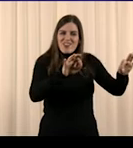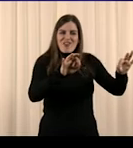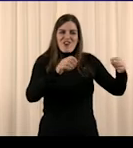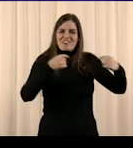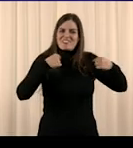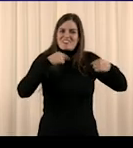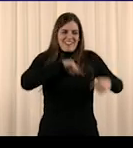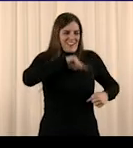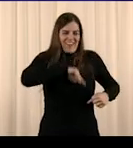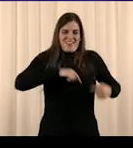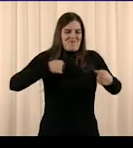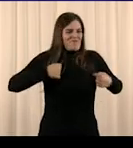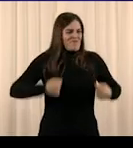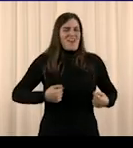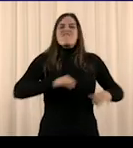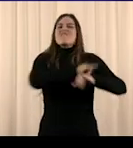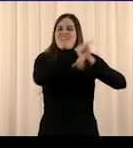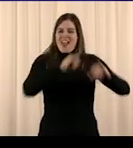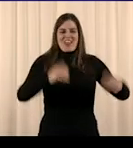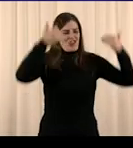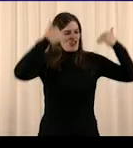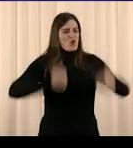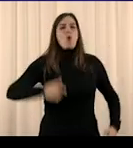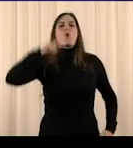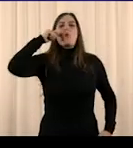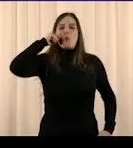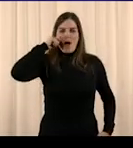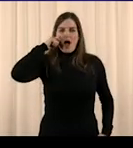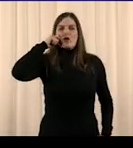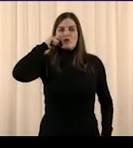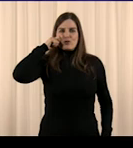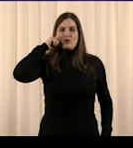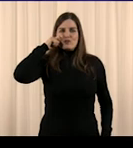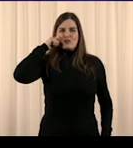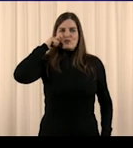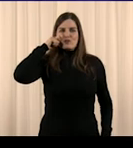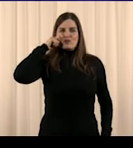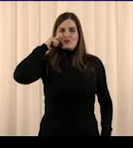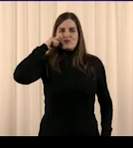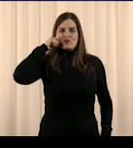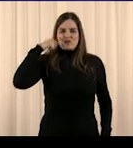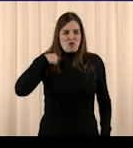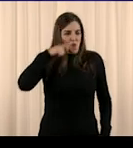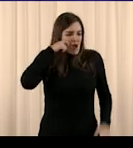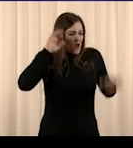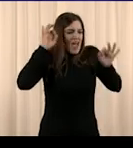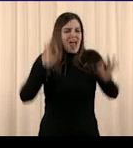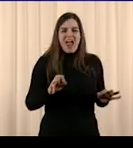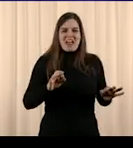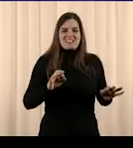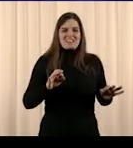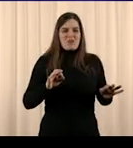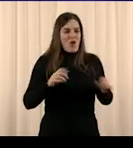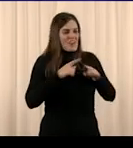humano. Y no trata de ser otra cosa. Simplemente